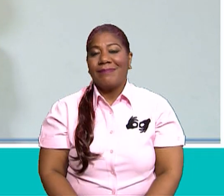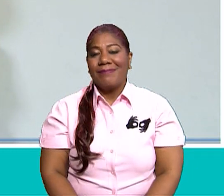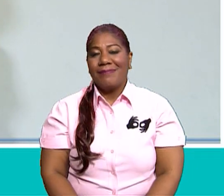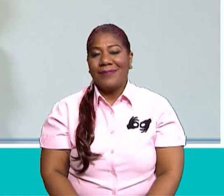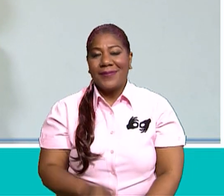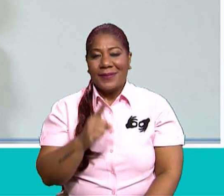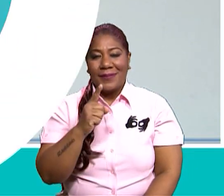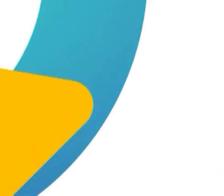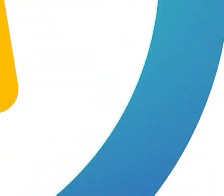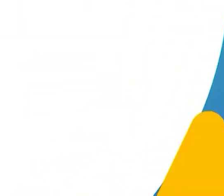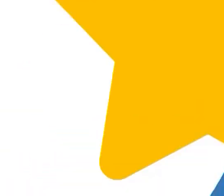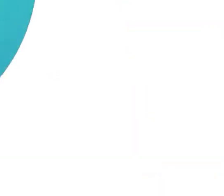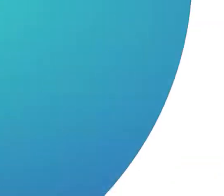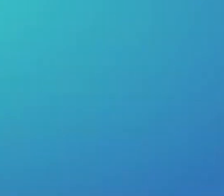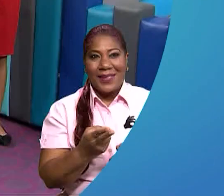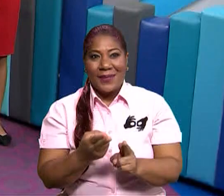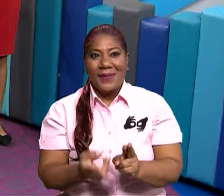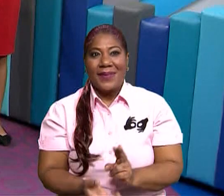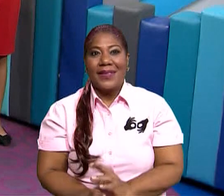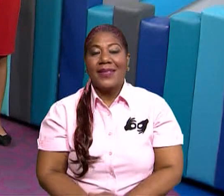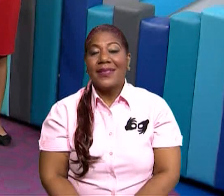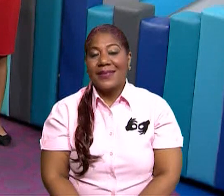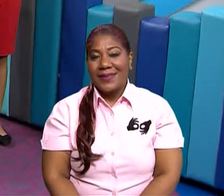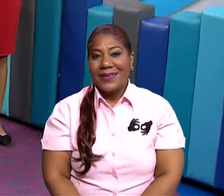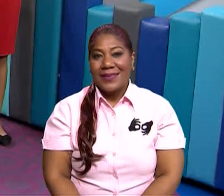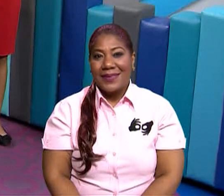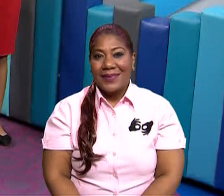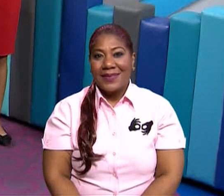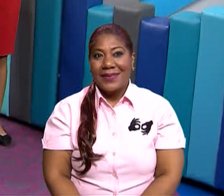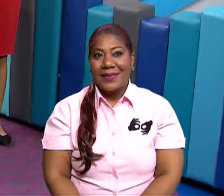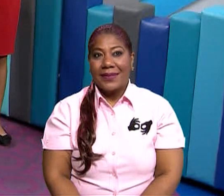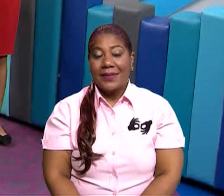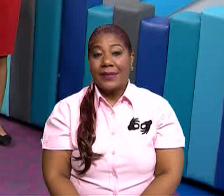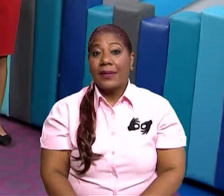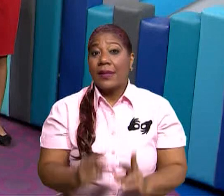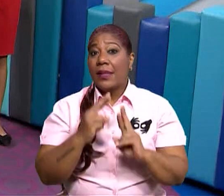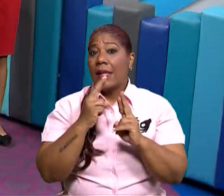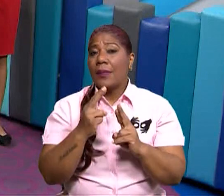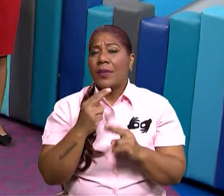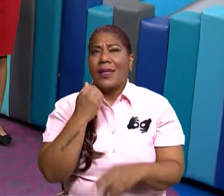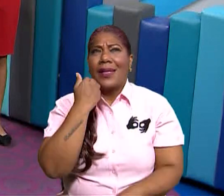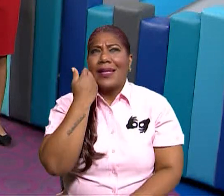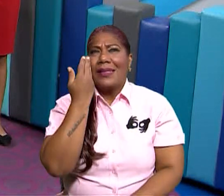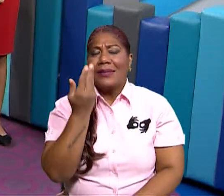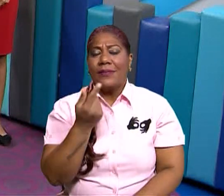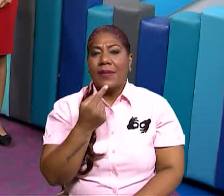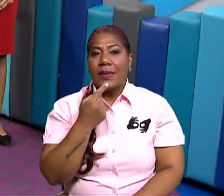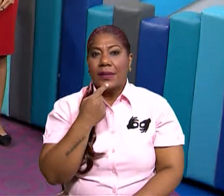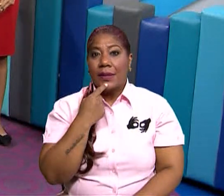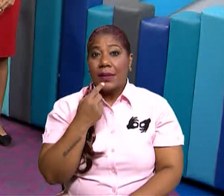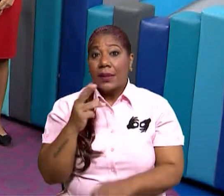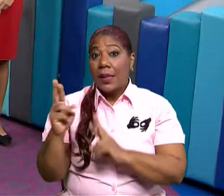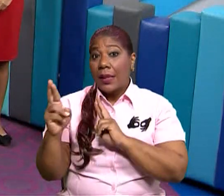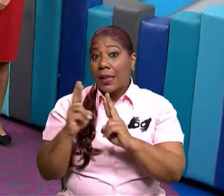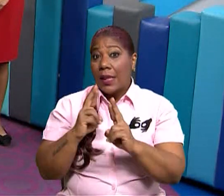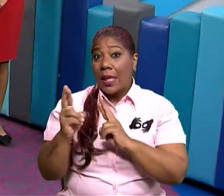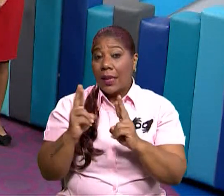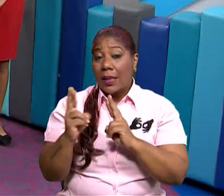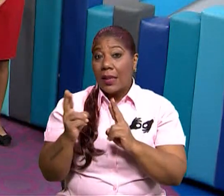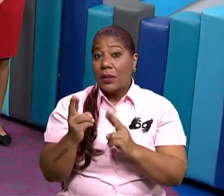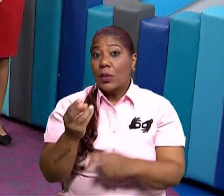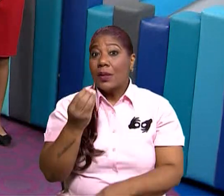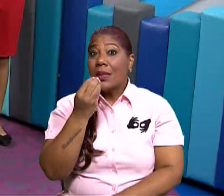respuesta. Gracias. Muy bien. La respuesta es fácil y sencilla. La interacción donde ellos se